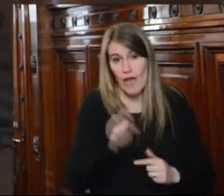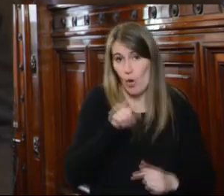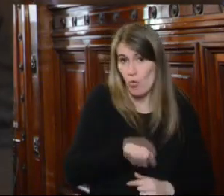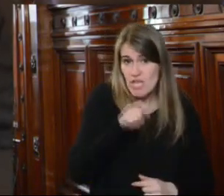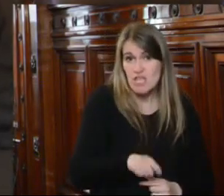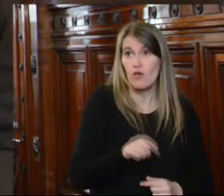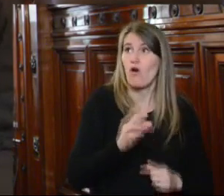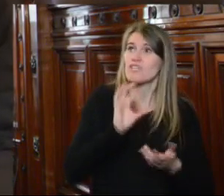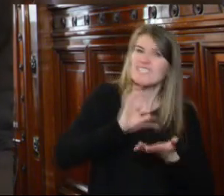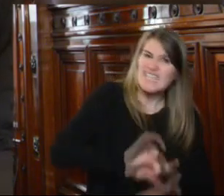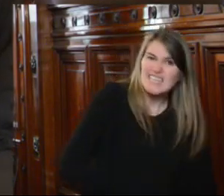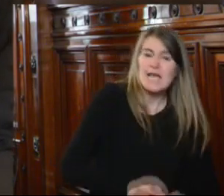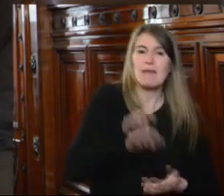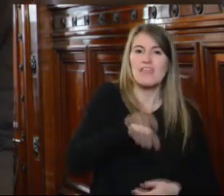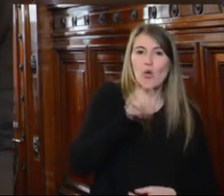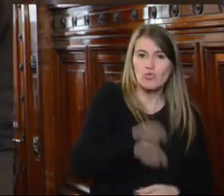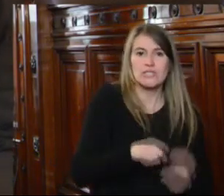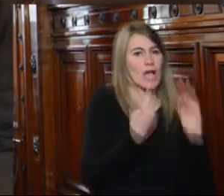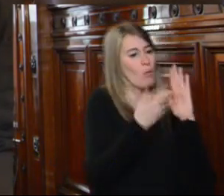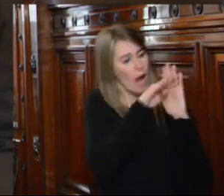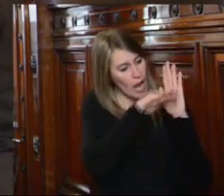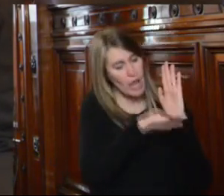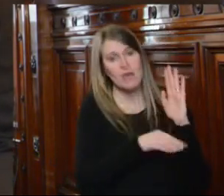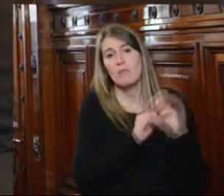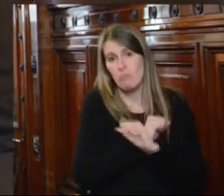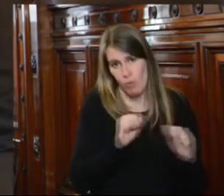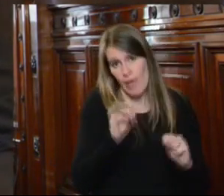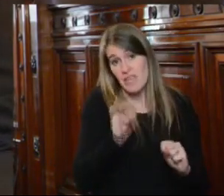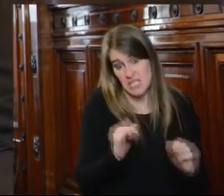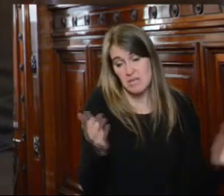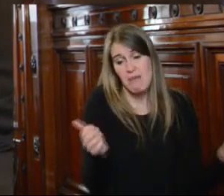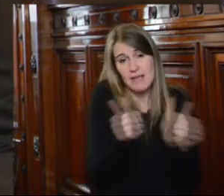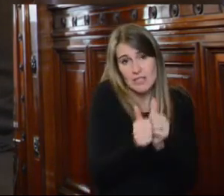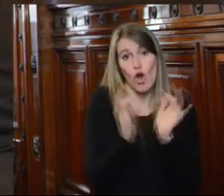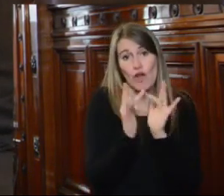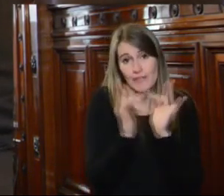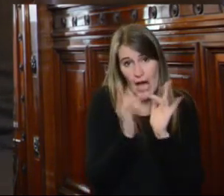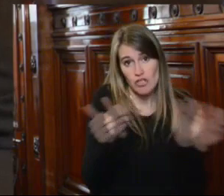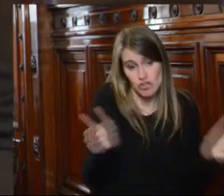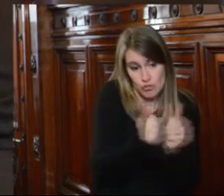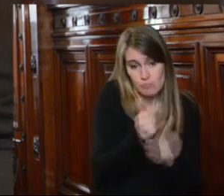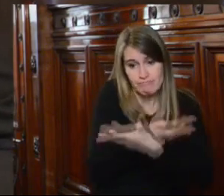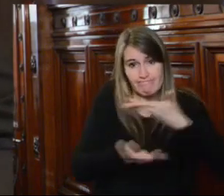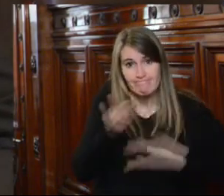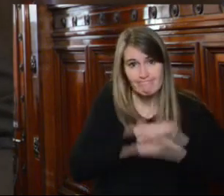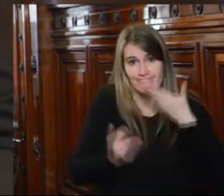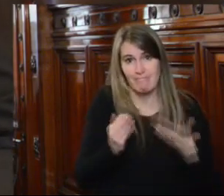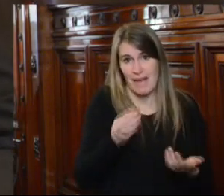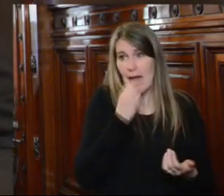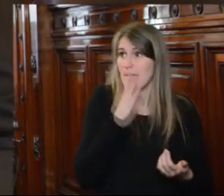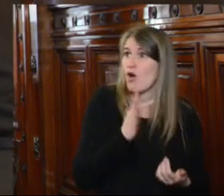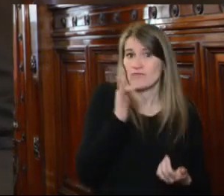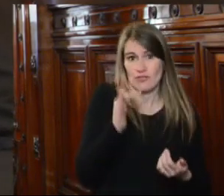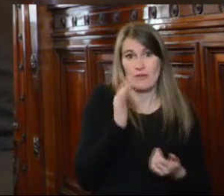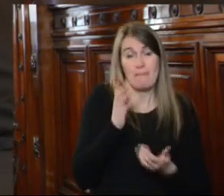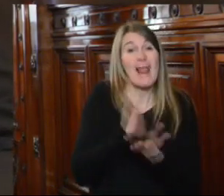entonces tener un diálogo tal vez más próximo más cercano que en definitiva redunde en beneficio de los